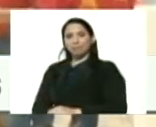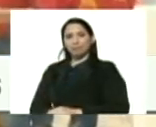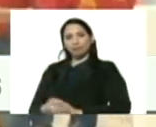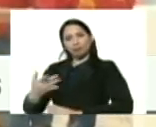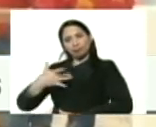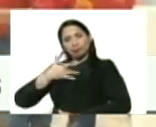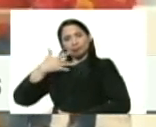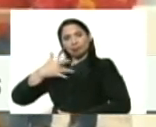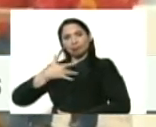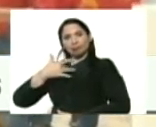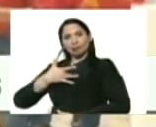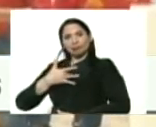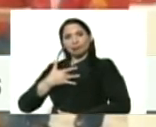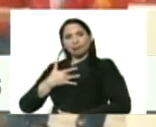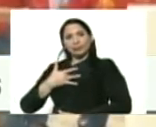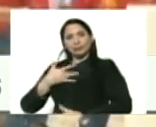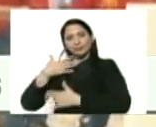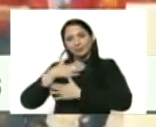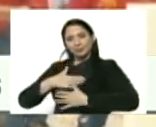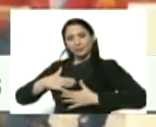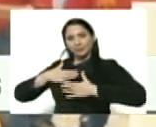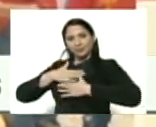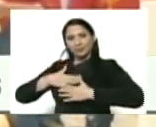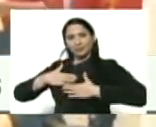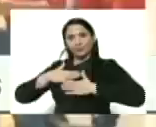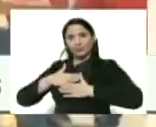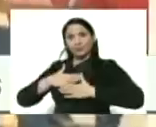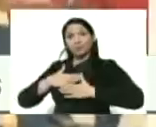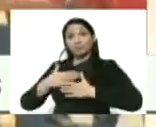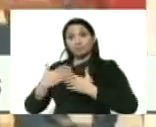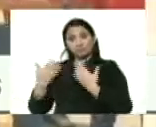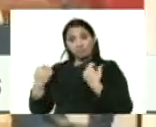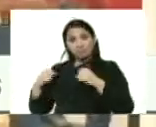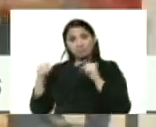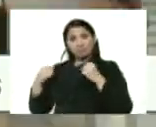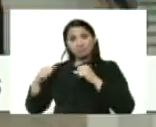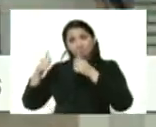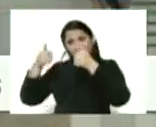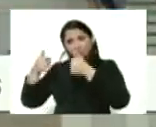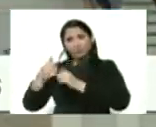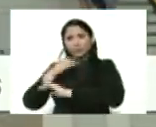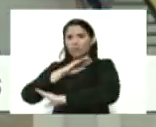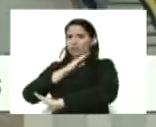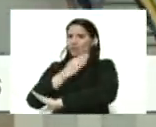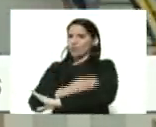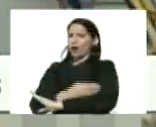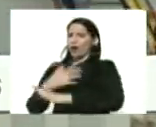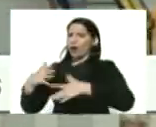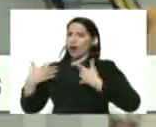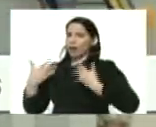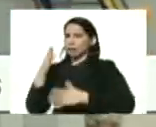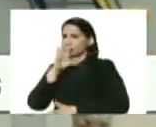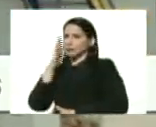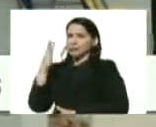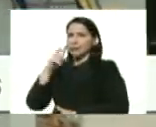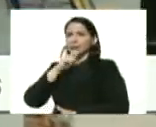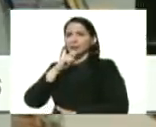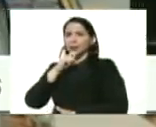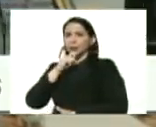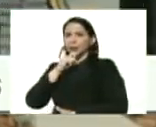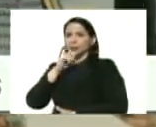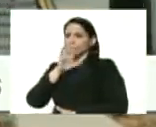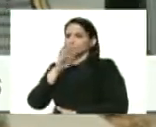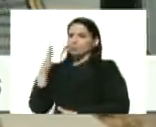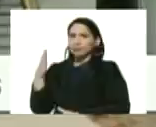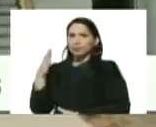sentimiento de gratitud, de ánimo, de fuerza, de alegría, que en medio de las dificultades, que